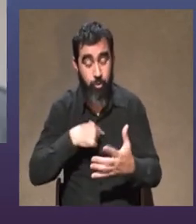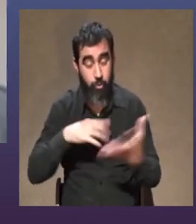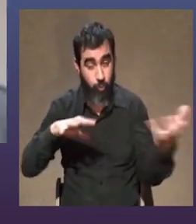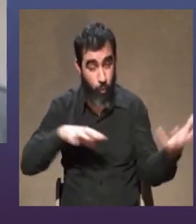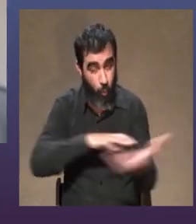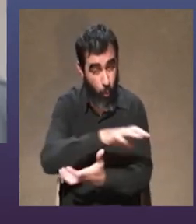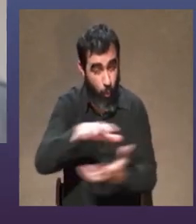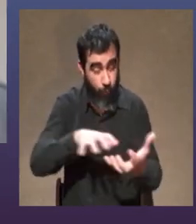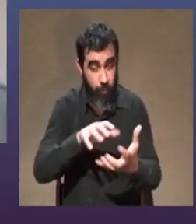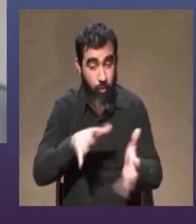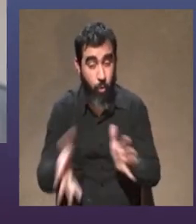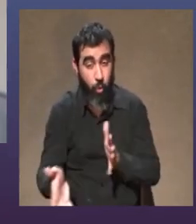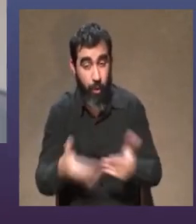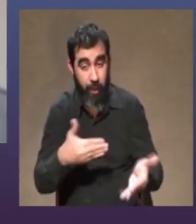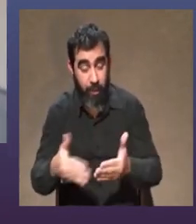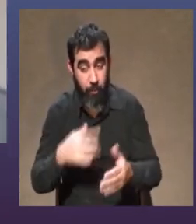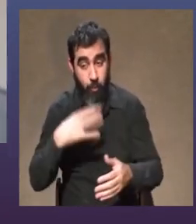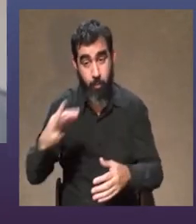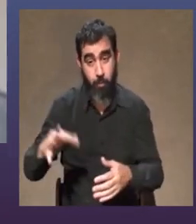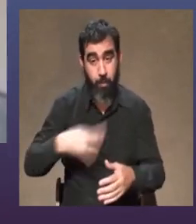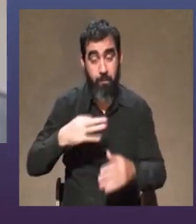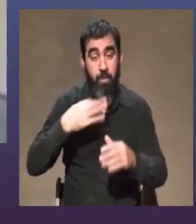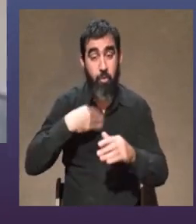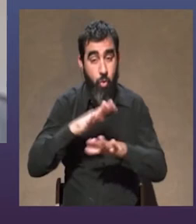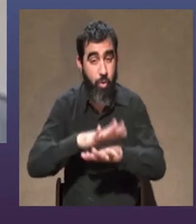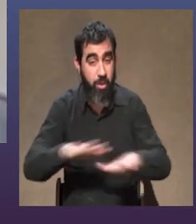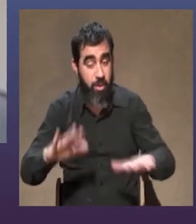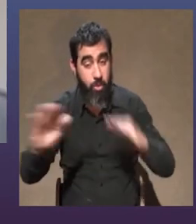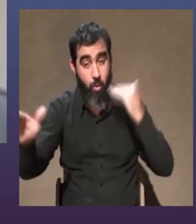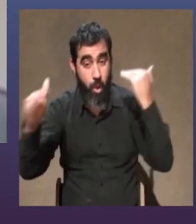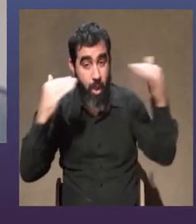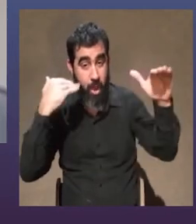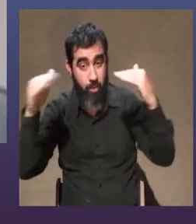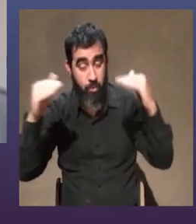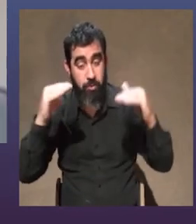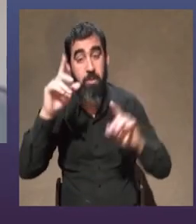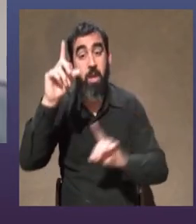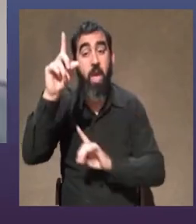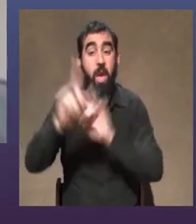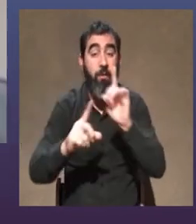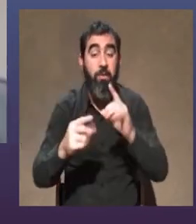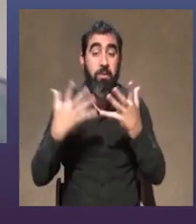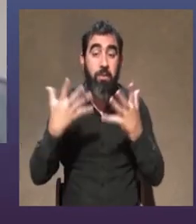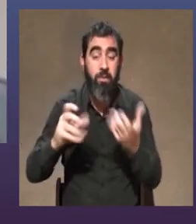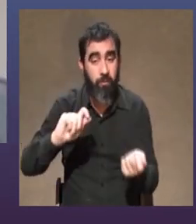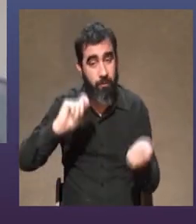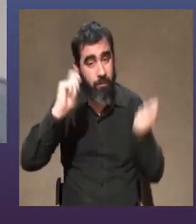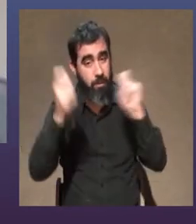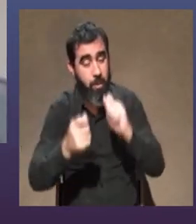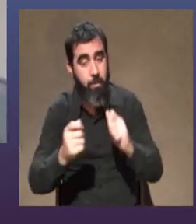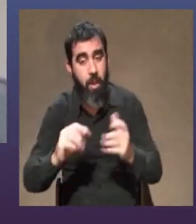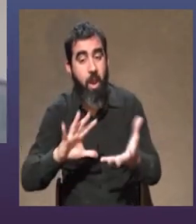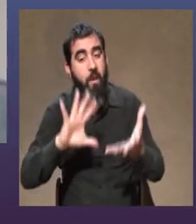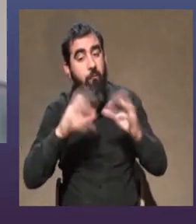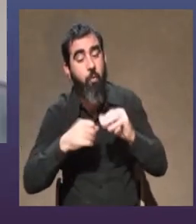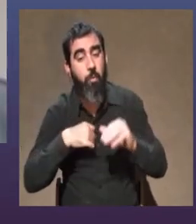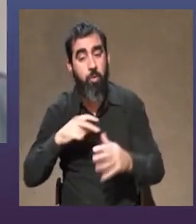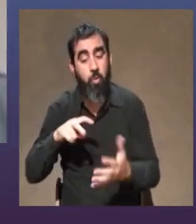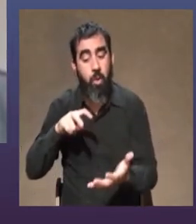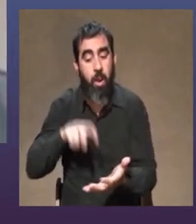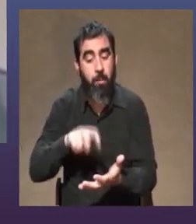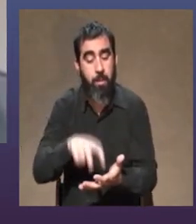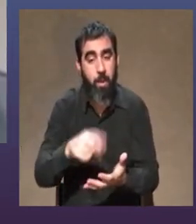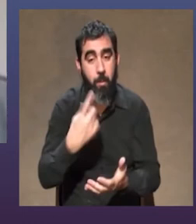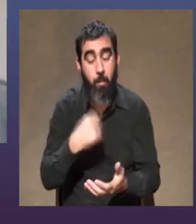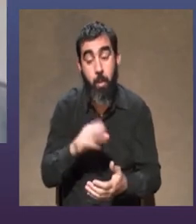género en mi vida durante mi infancia y mi adolescencia muchas veces me encontré queriendo cambiar mi forma de caminar porque bueno mi